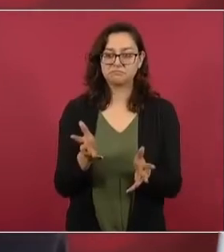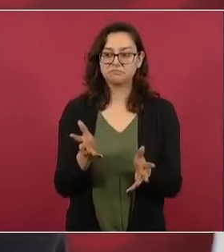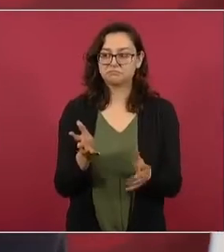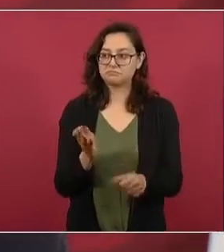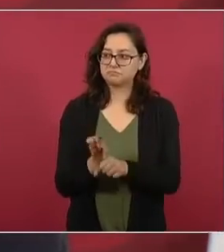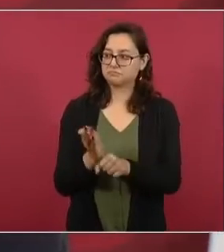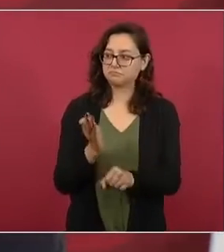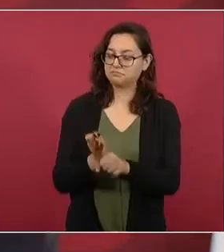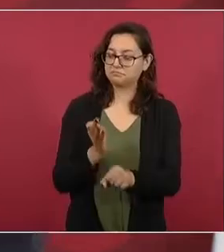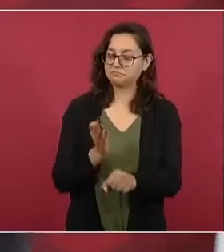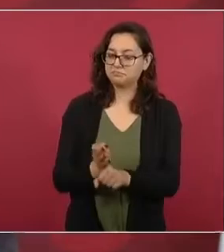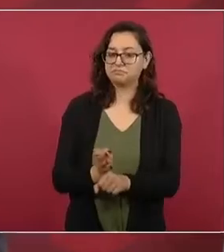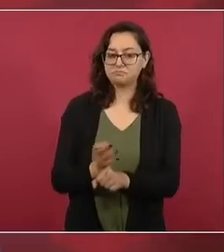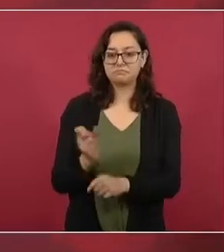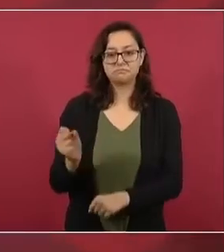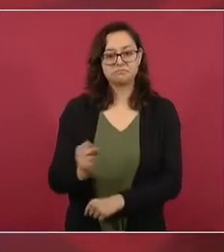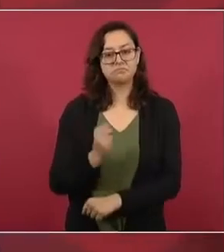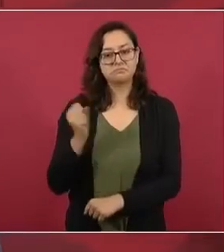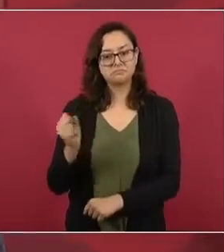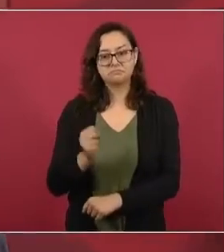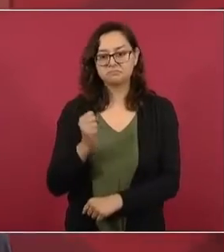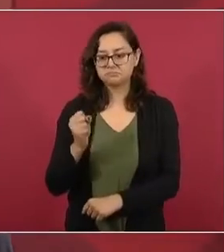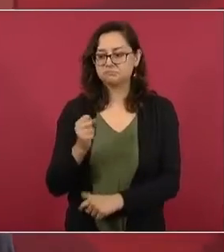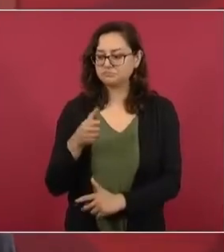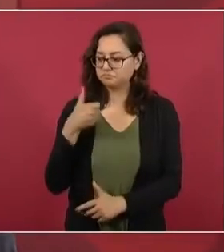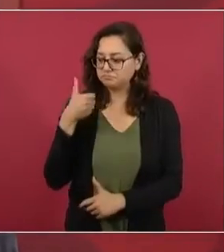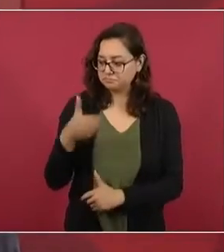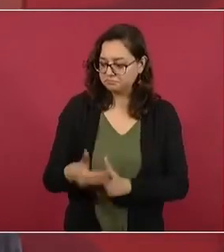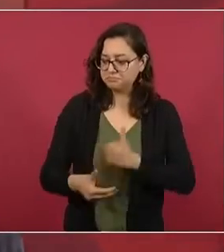avanzando.